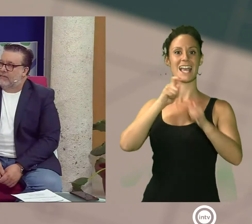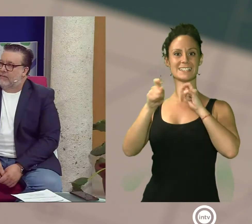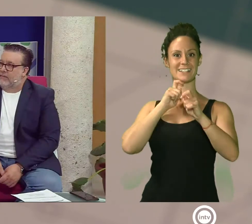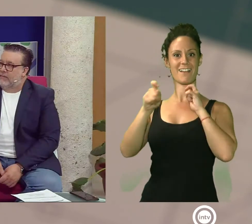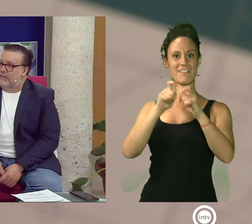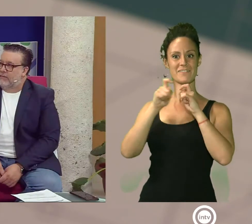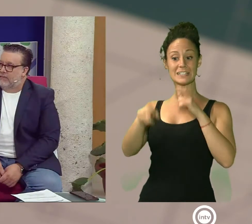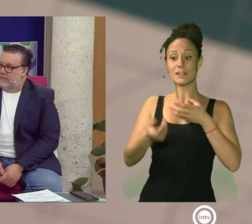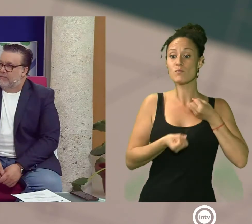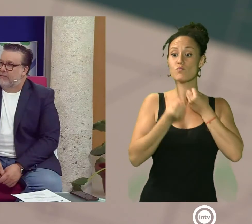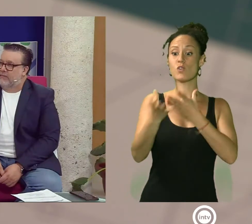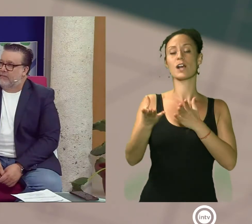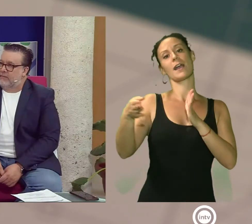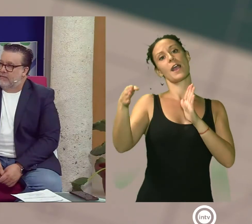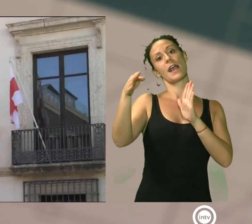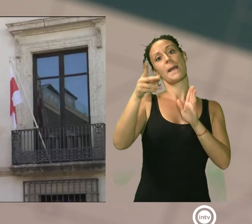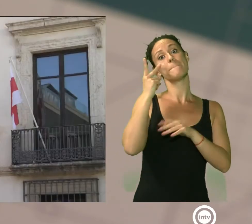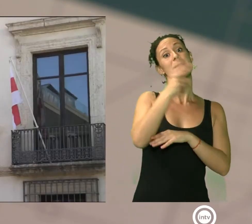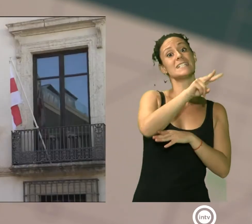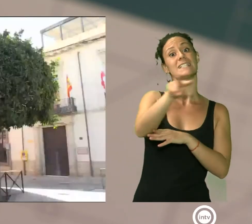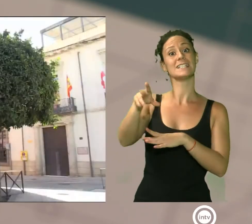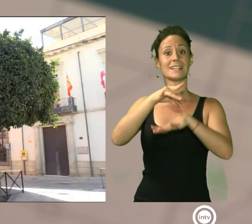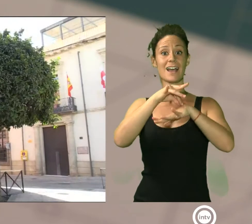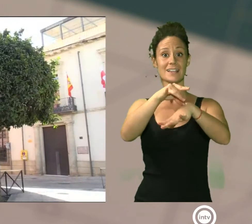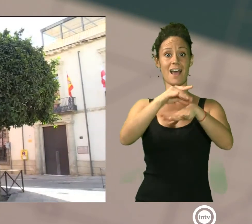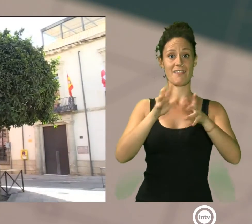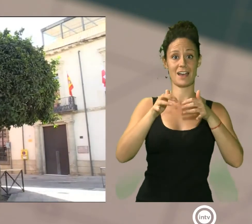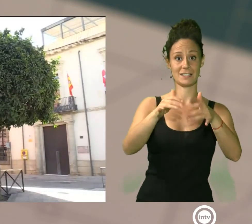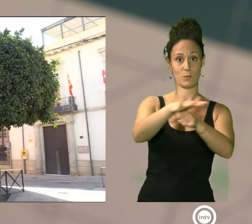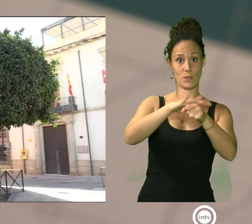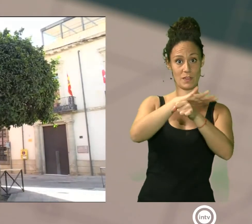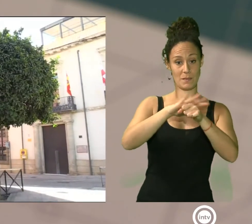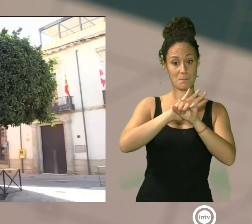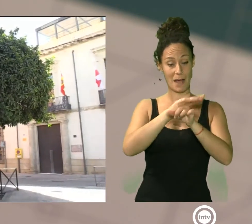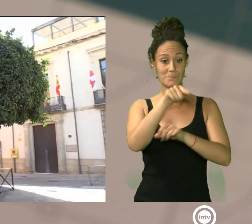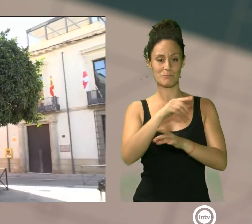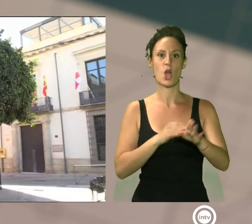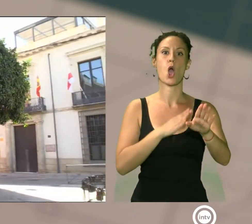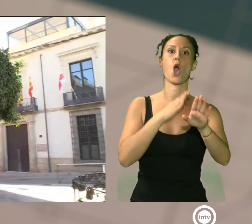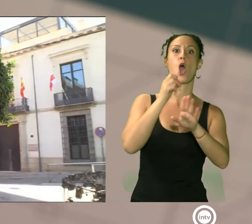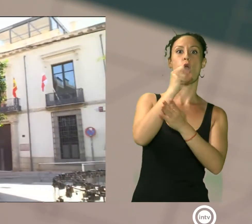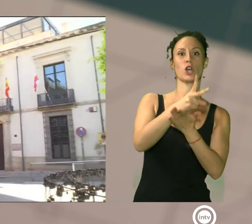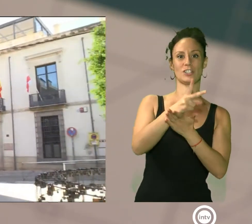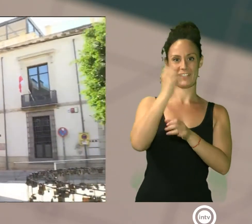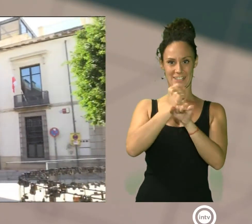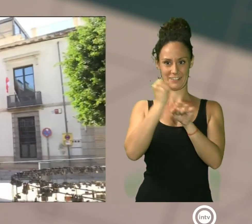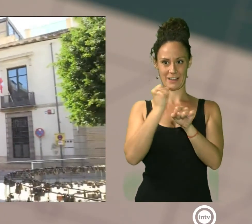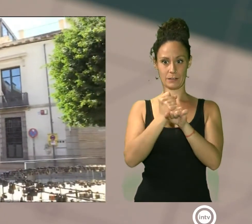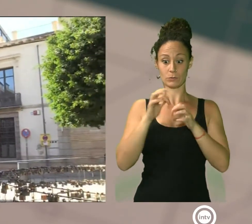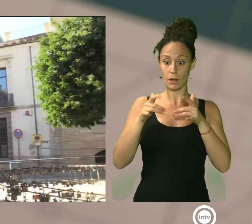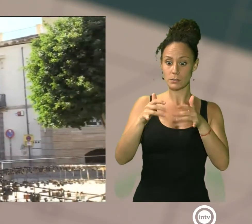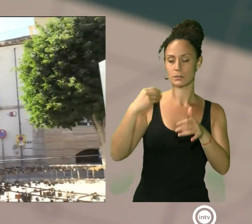retomar las visitas guiadas al archivo municipal. El archivo de la Alcocer es rico en